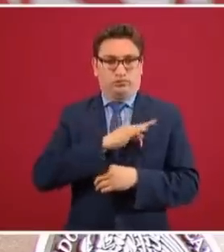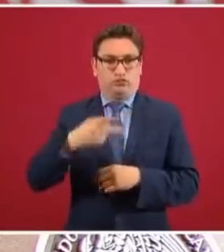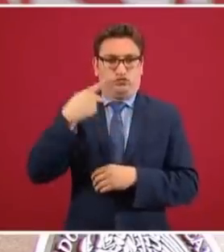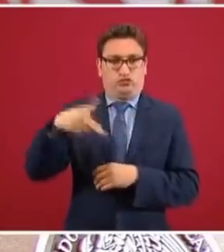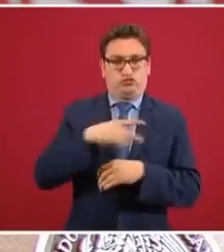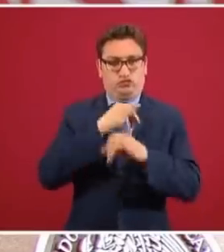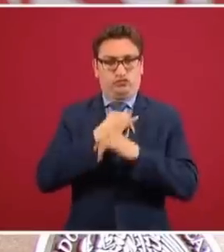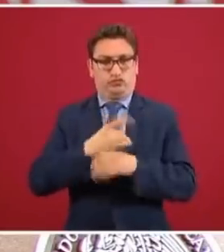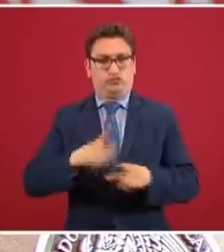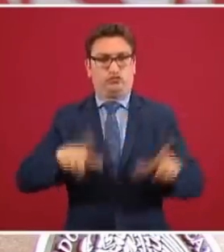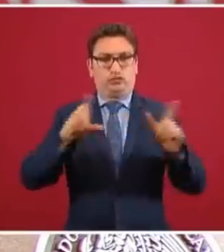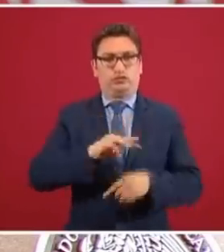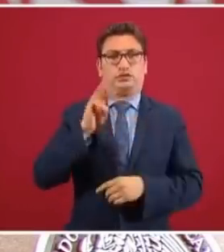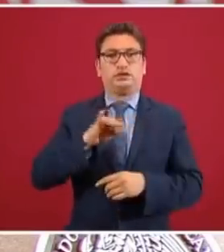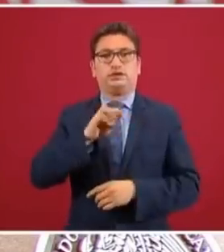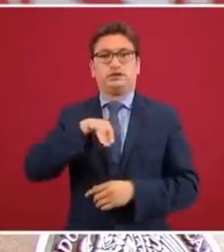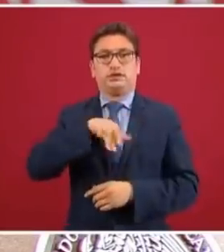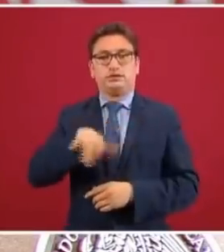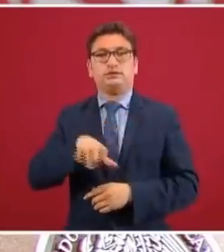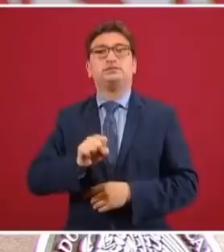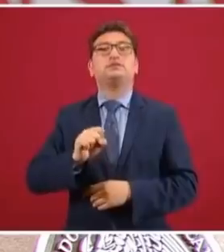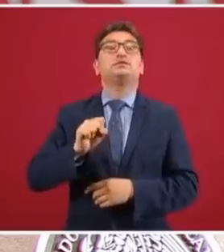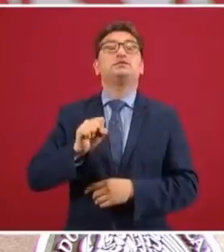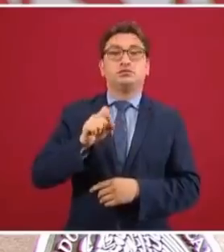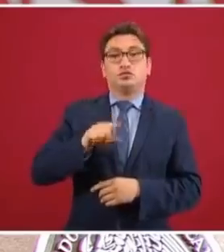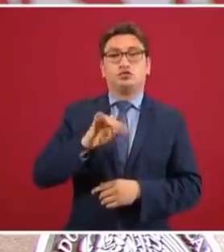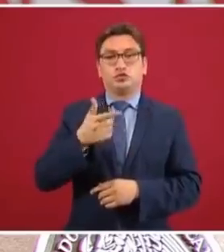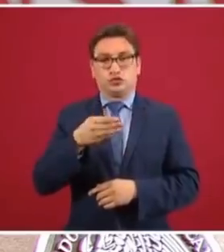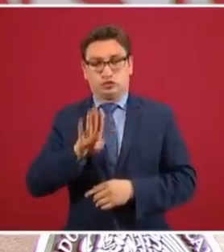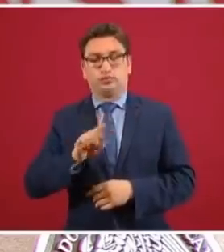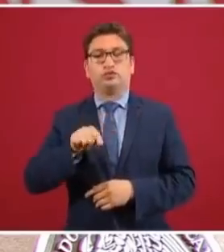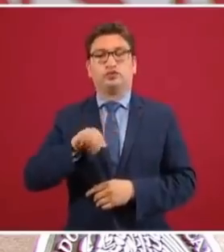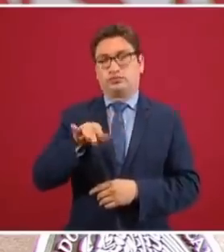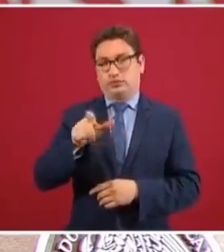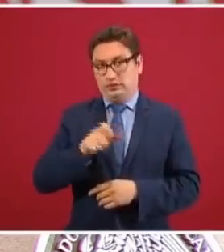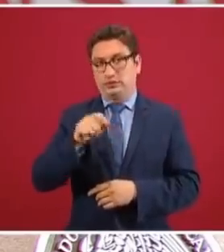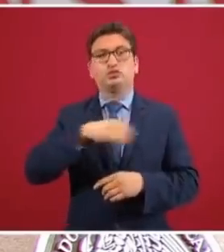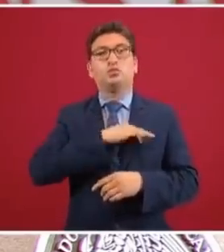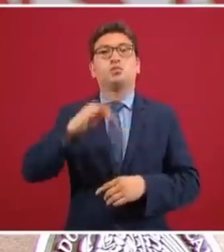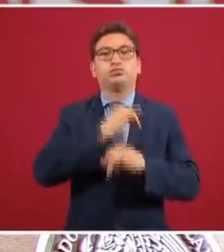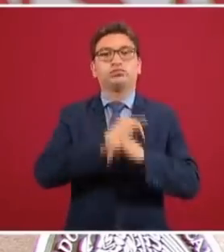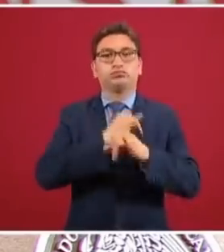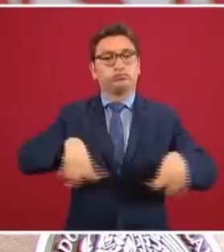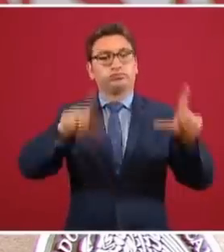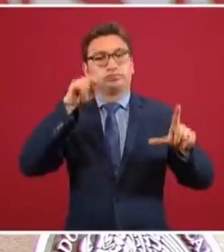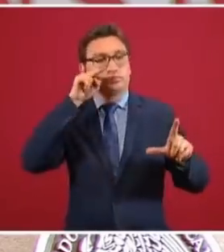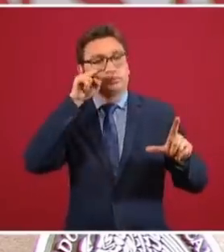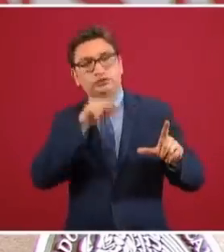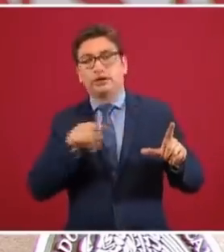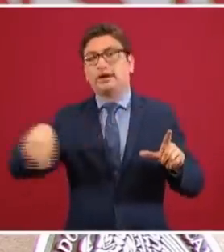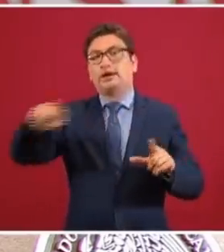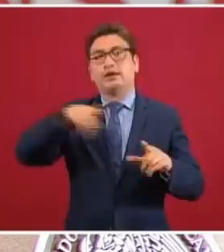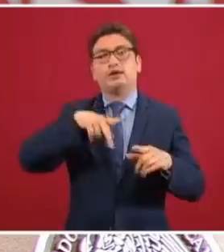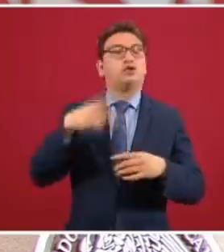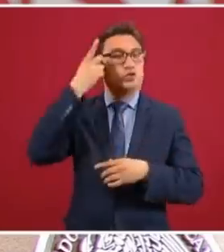página habitual, la de IMSS.gov.mx, ahí va a haber un apartado donde podrán ingresar todos los